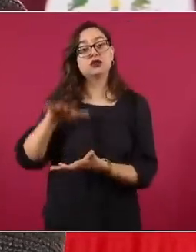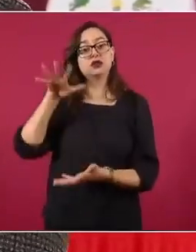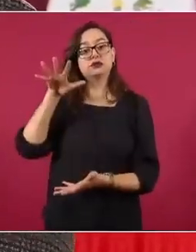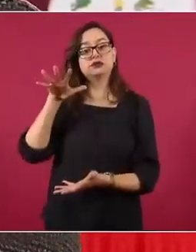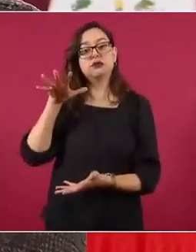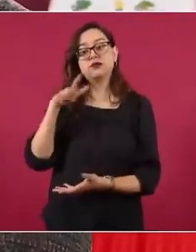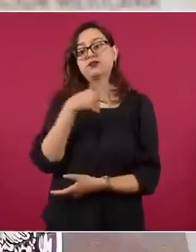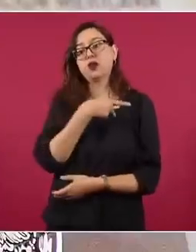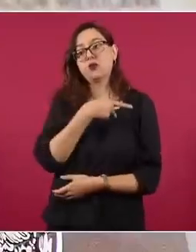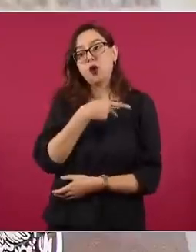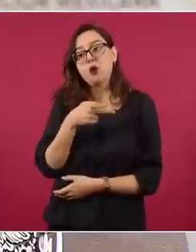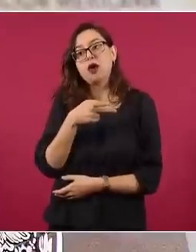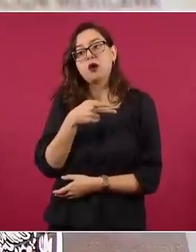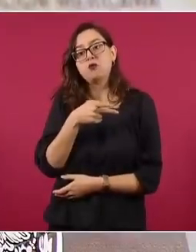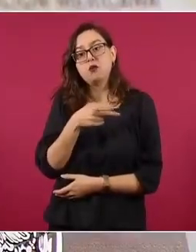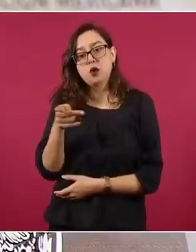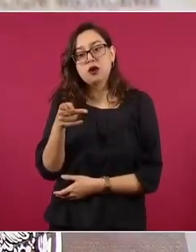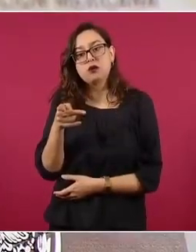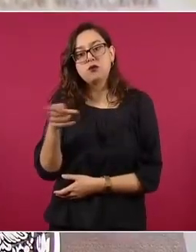cada vez más pobre.